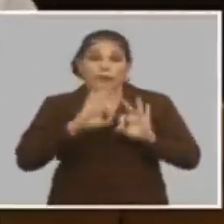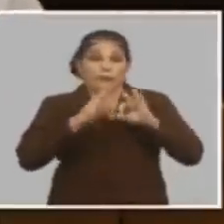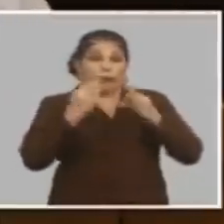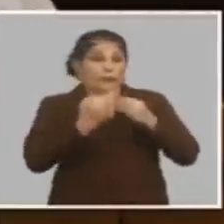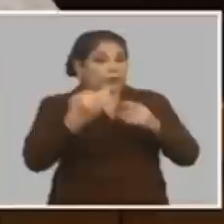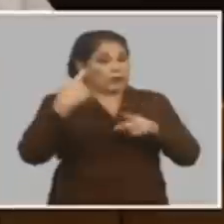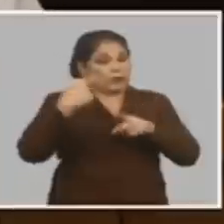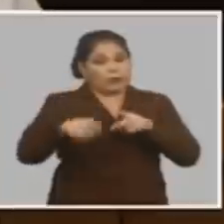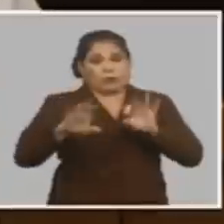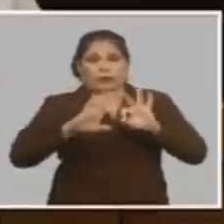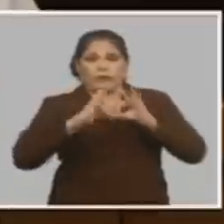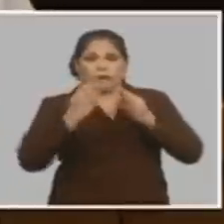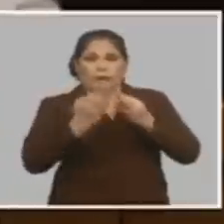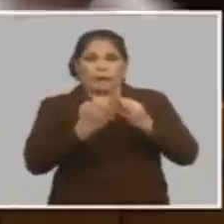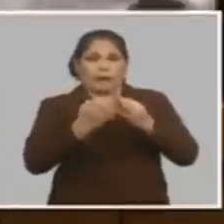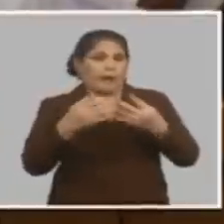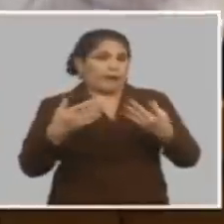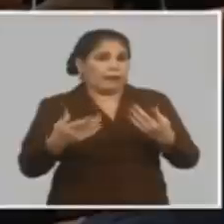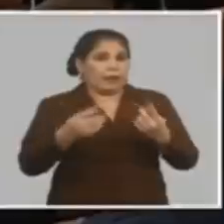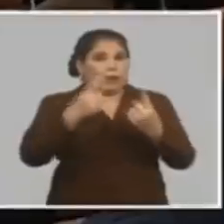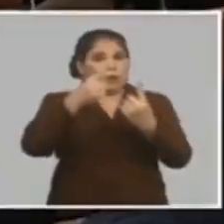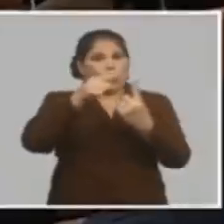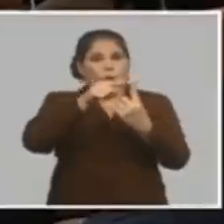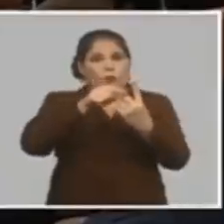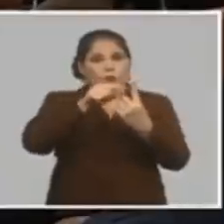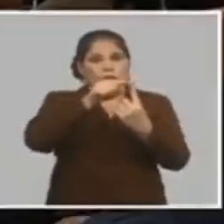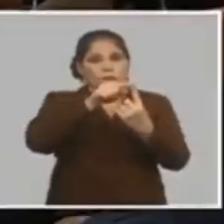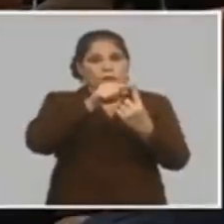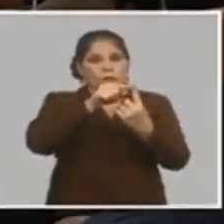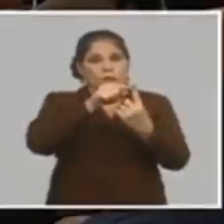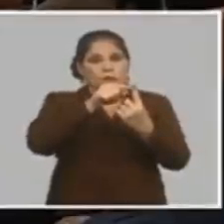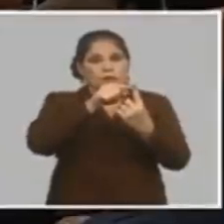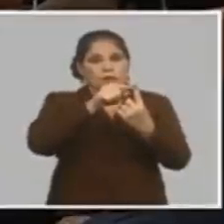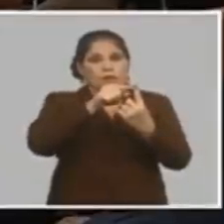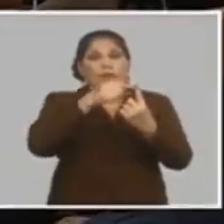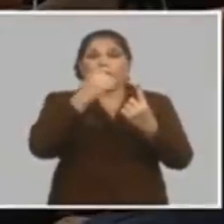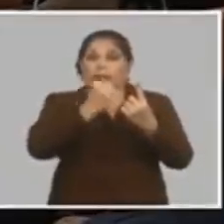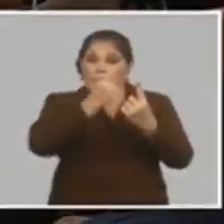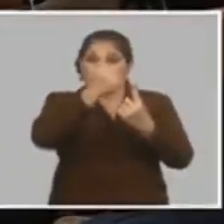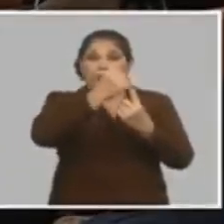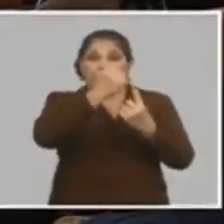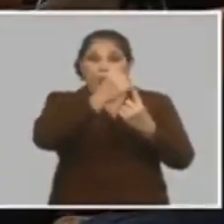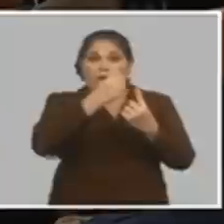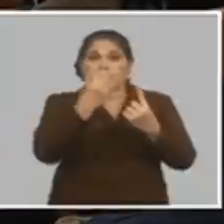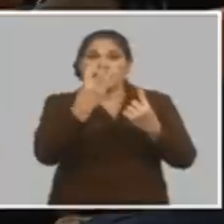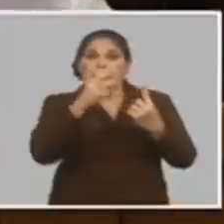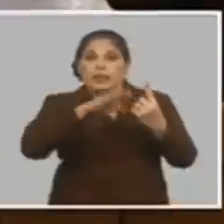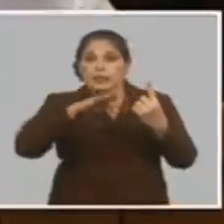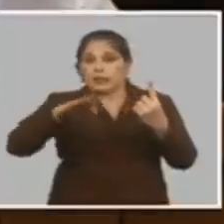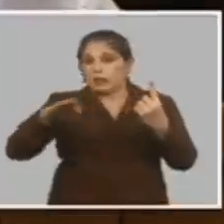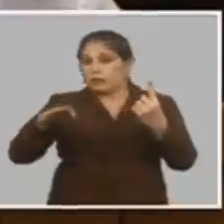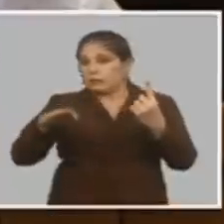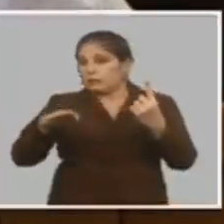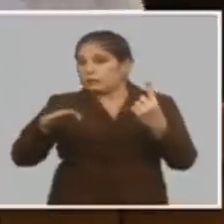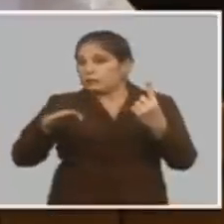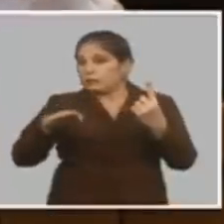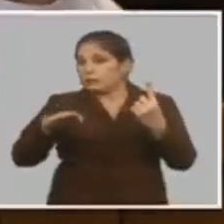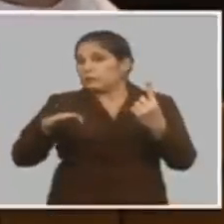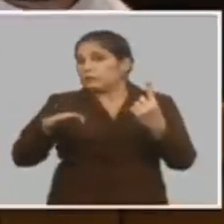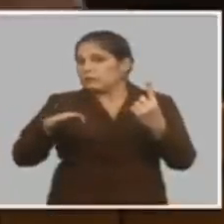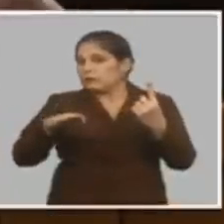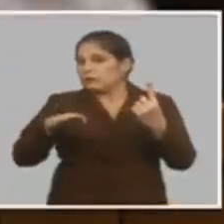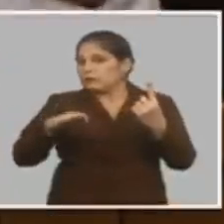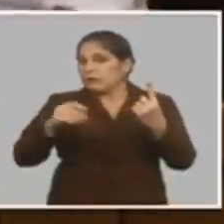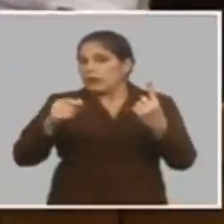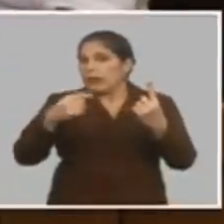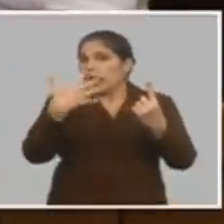también un núcleo familiar de una persona que trabaje y tenga tres niños entonces le